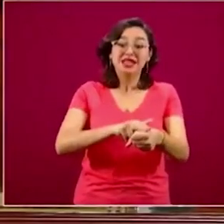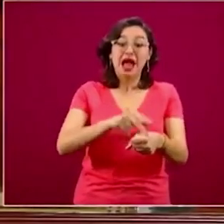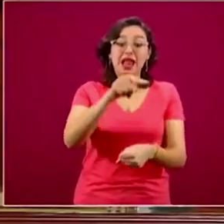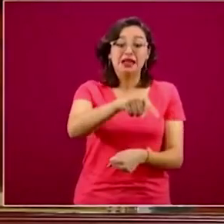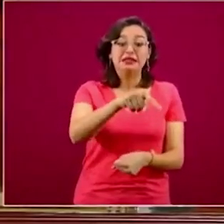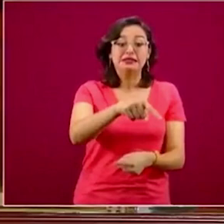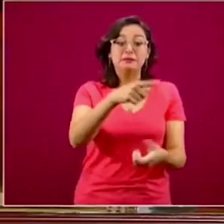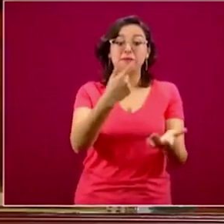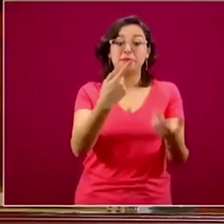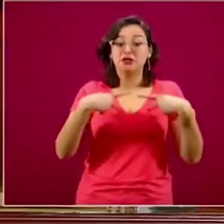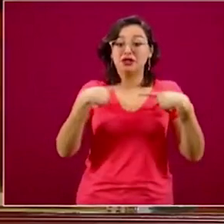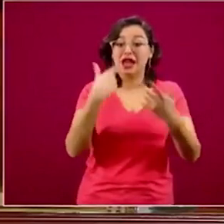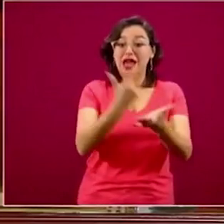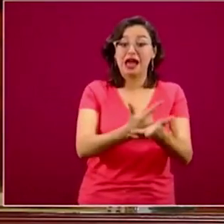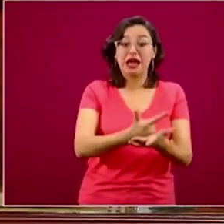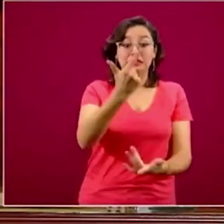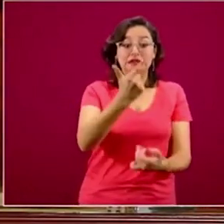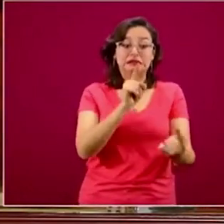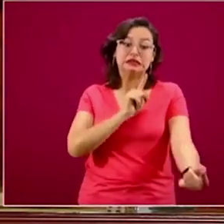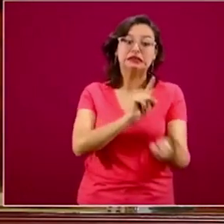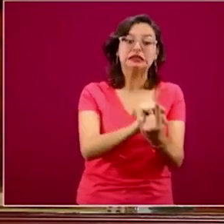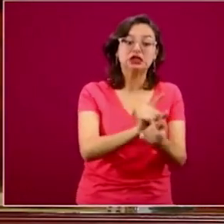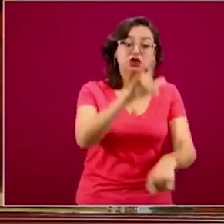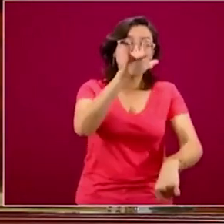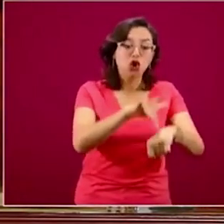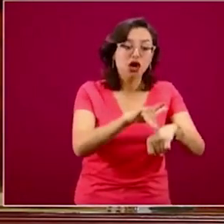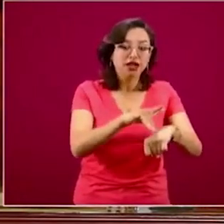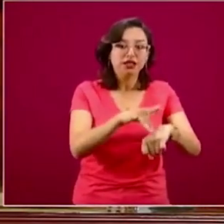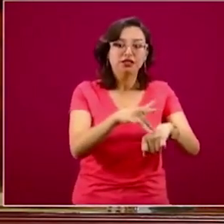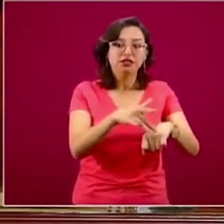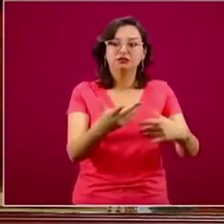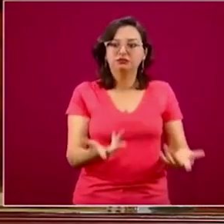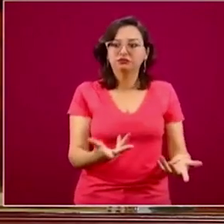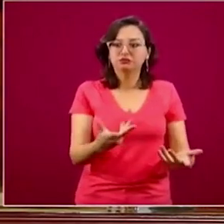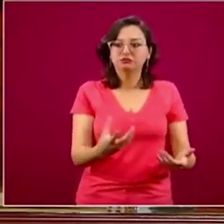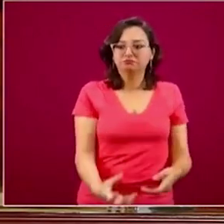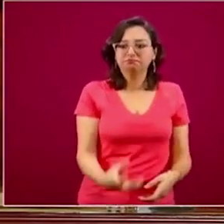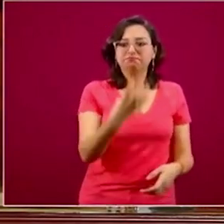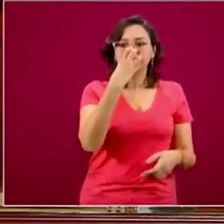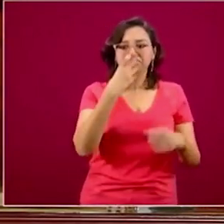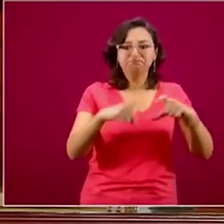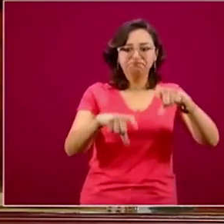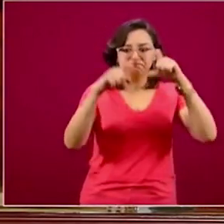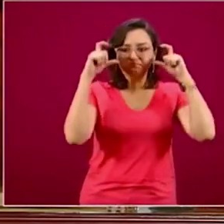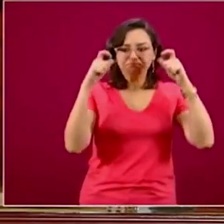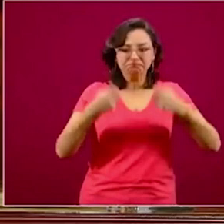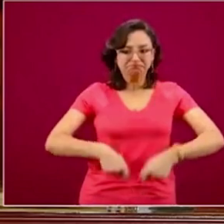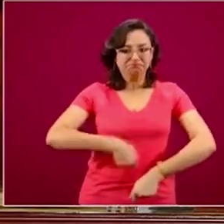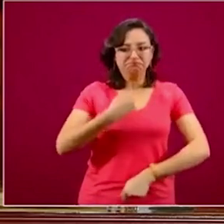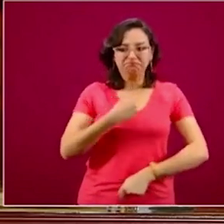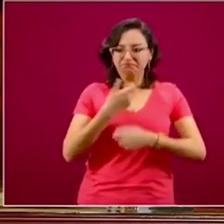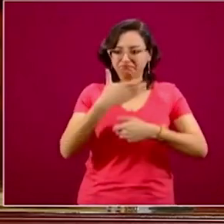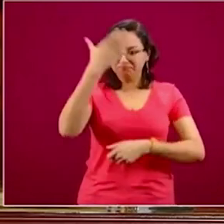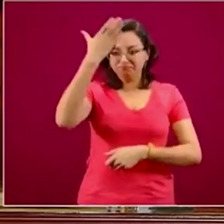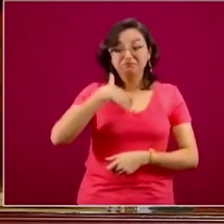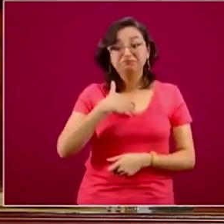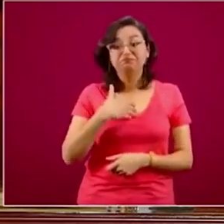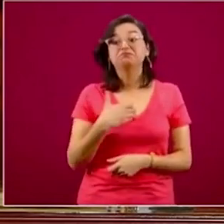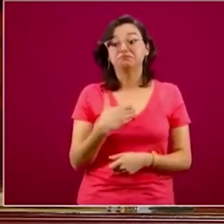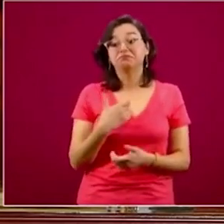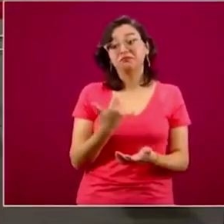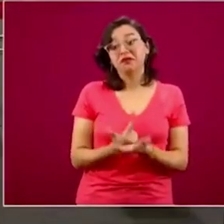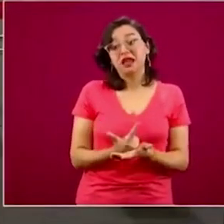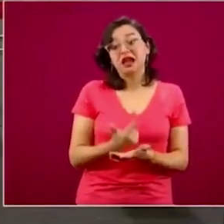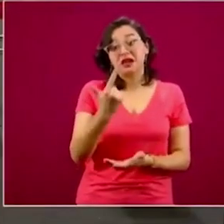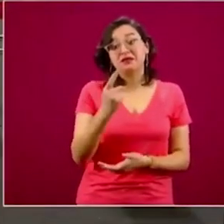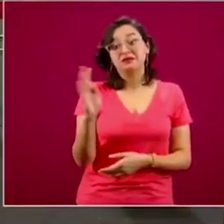más grave está atendiéndola y que a pesar del uso de equipo de protección personal, corre mucho